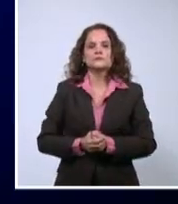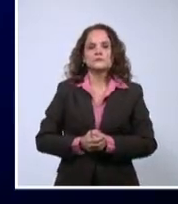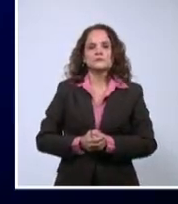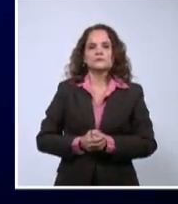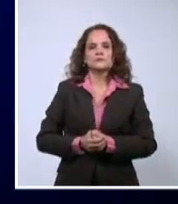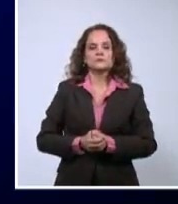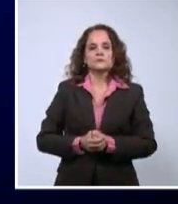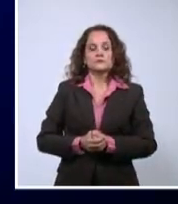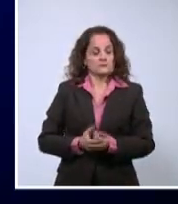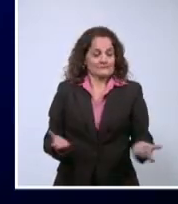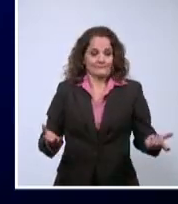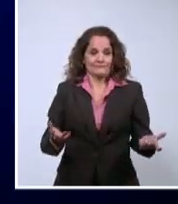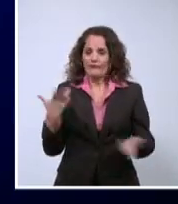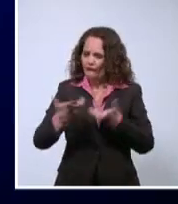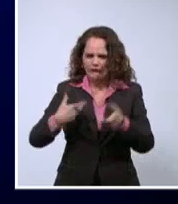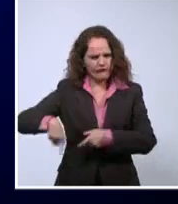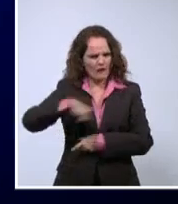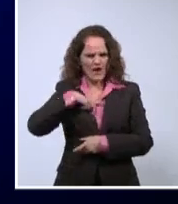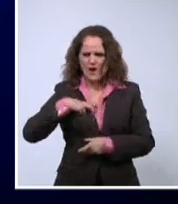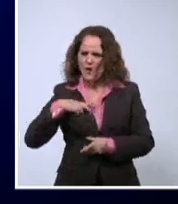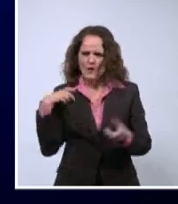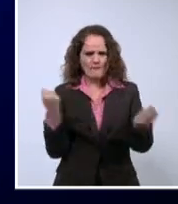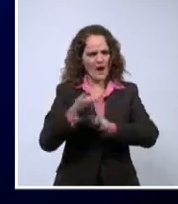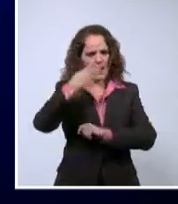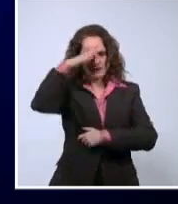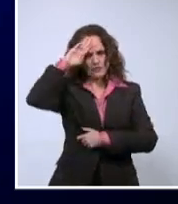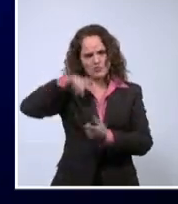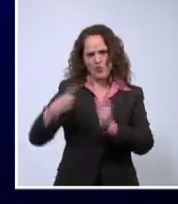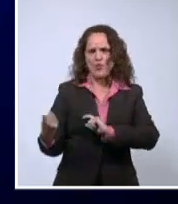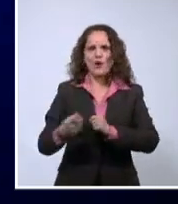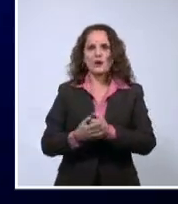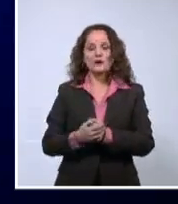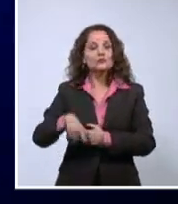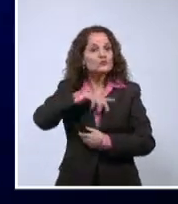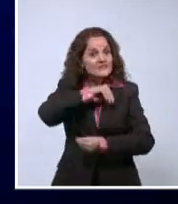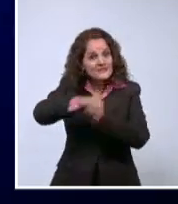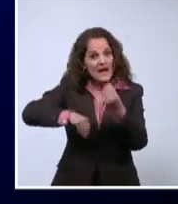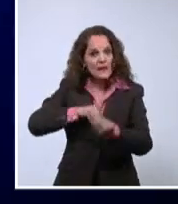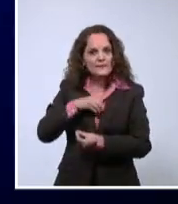Es fuego, a lo de la serie. Tú quieres que esto cambie el fuego.